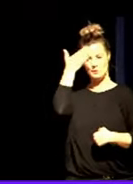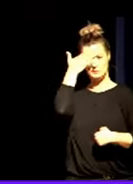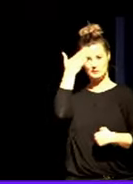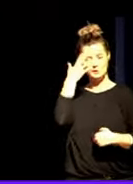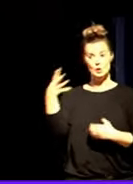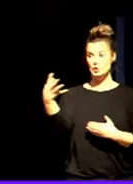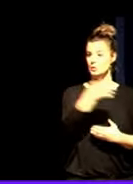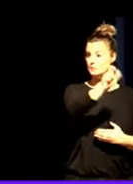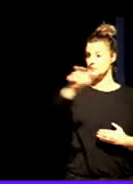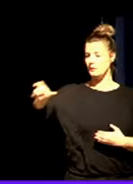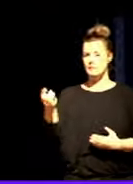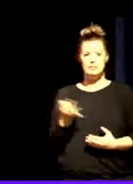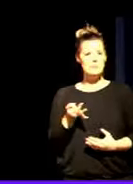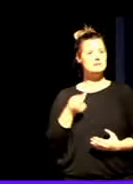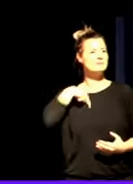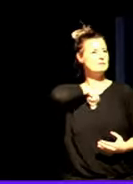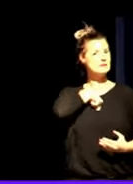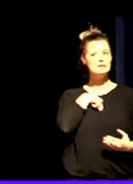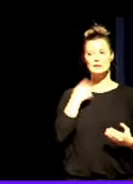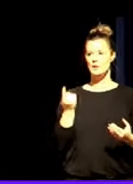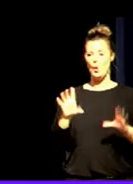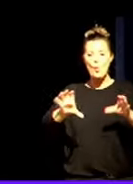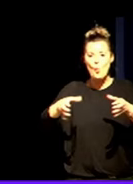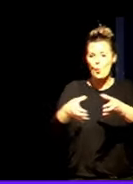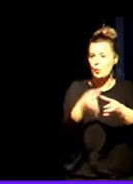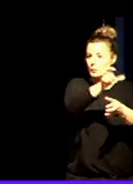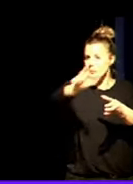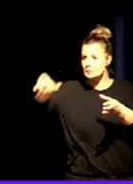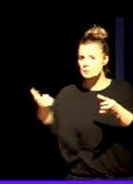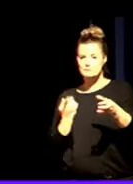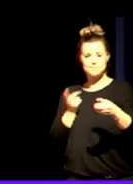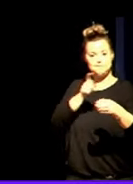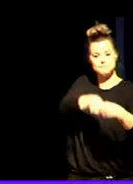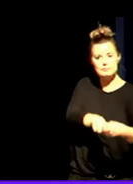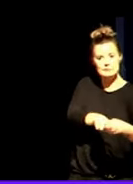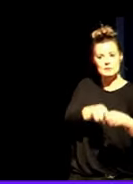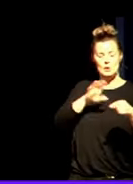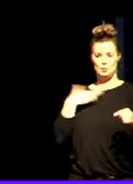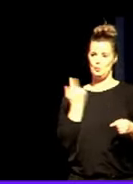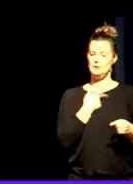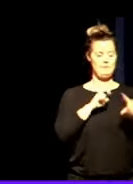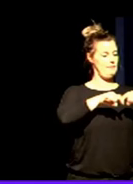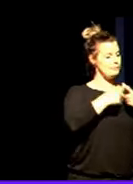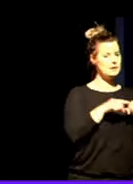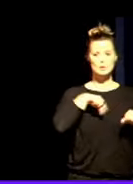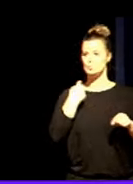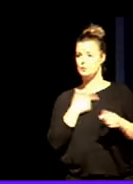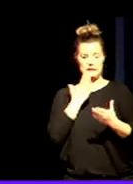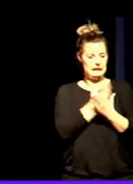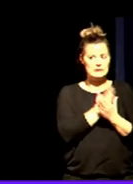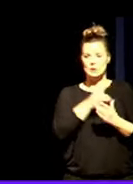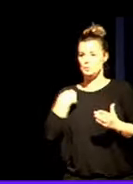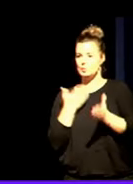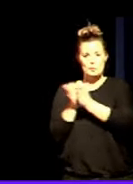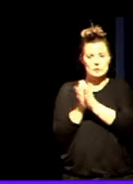sentirnos pertenecientes a ese grupo de personas significativas, a nuestra familia, a nuestro entorno, a nuestra clase, a nuestro